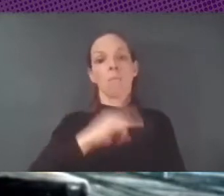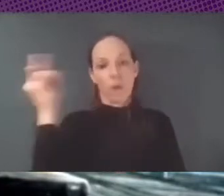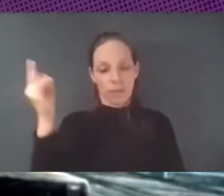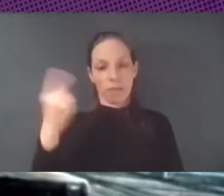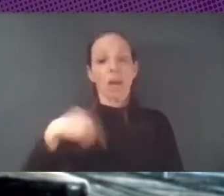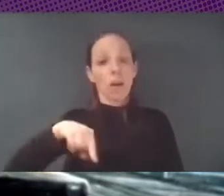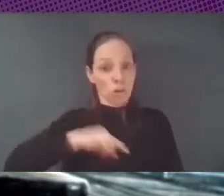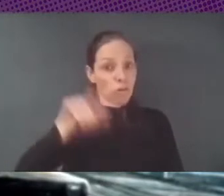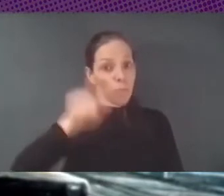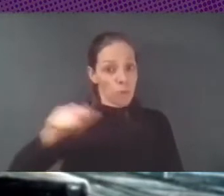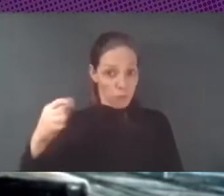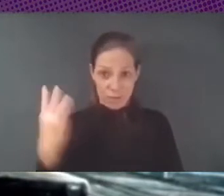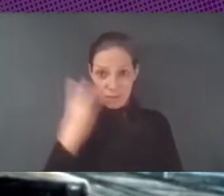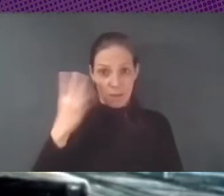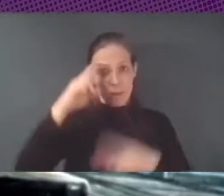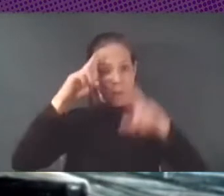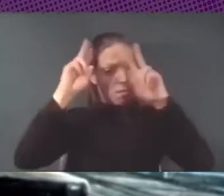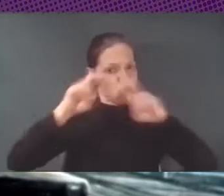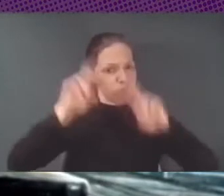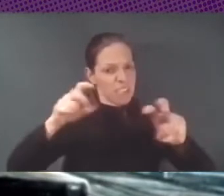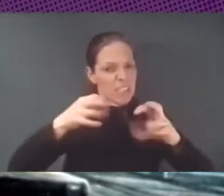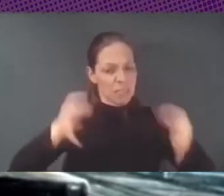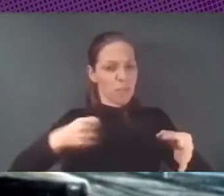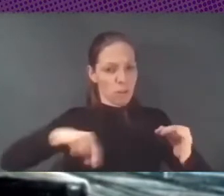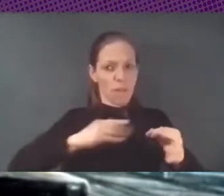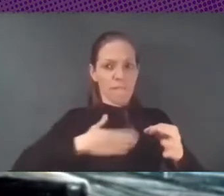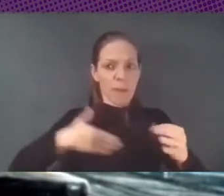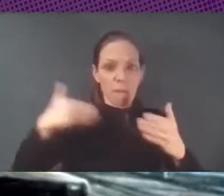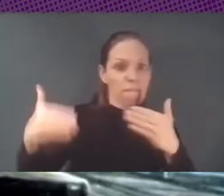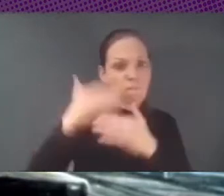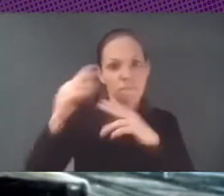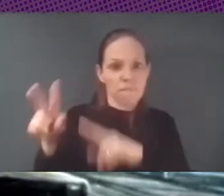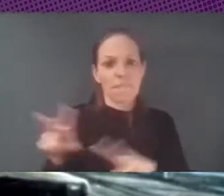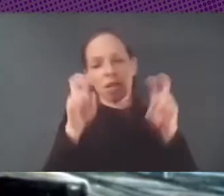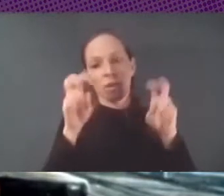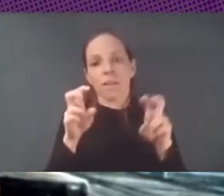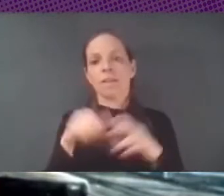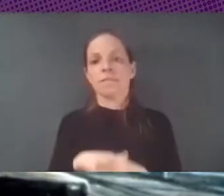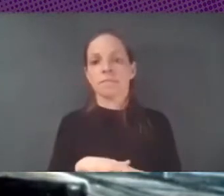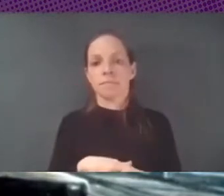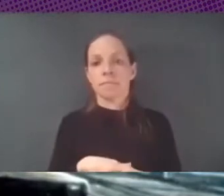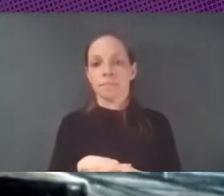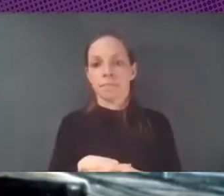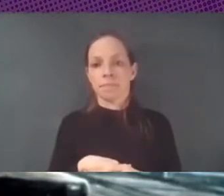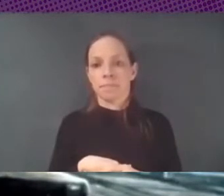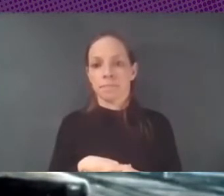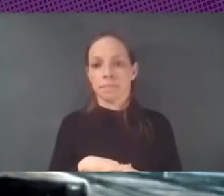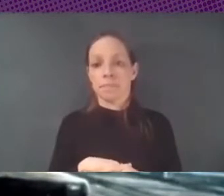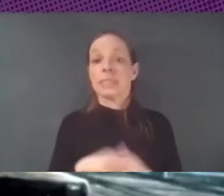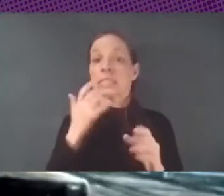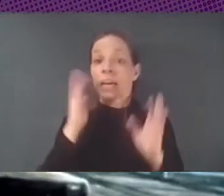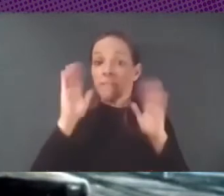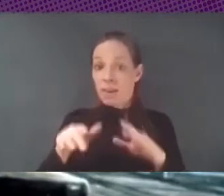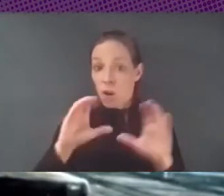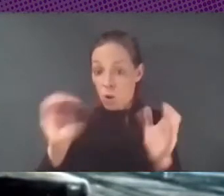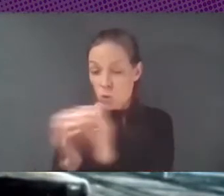que hemos siempre intentado innovar un poco y cuando das la posibilidad a estas voces de hablar, lo tienes